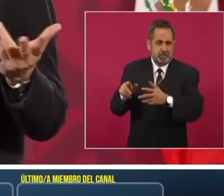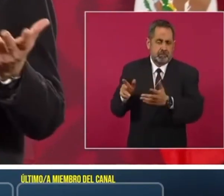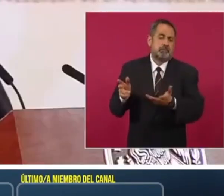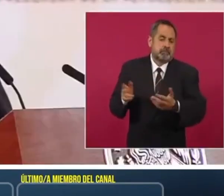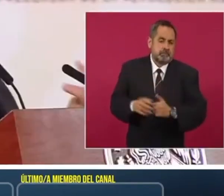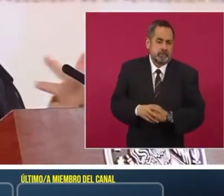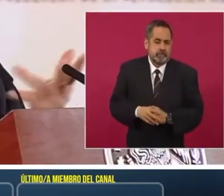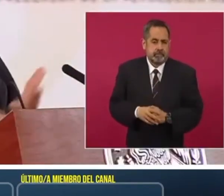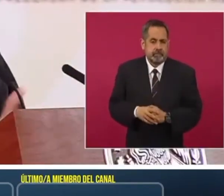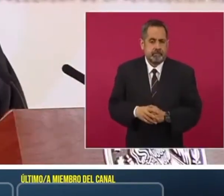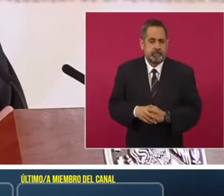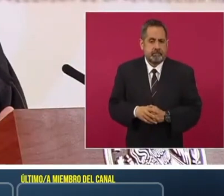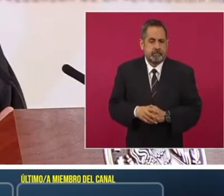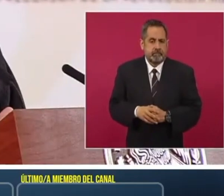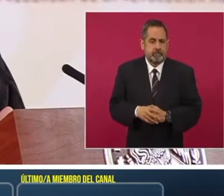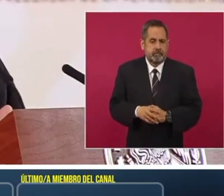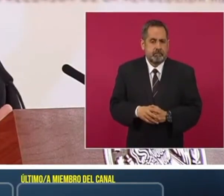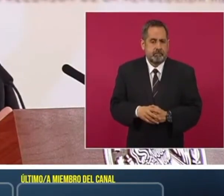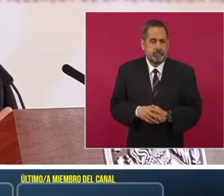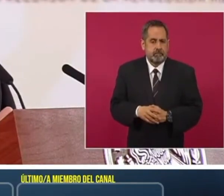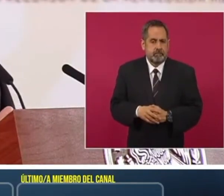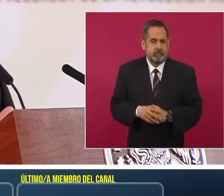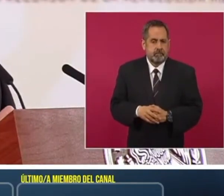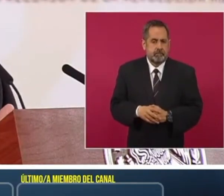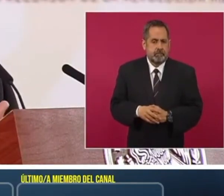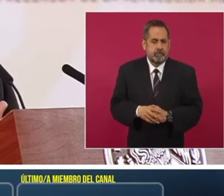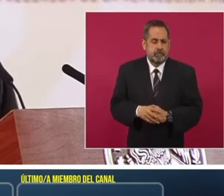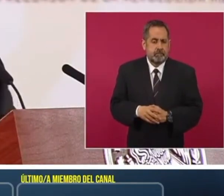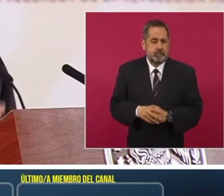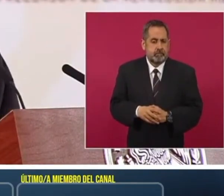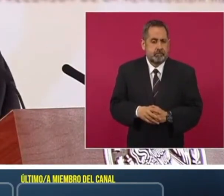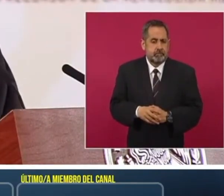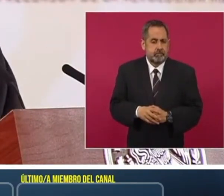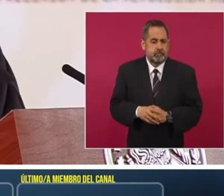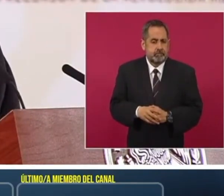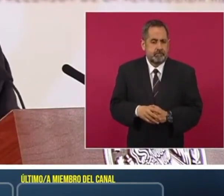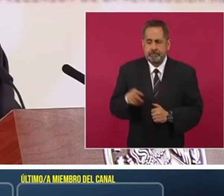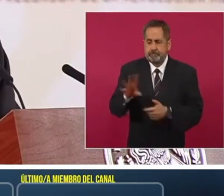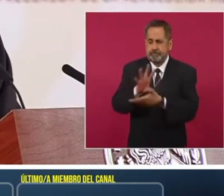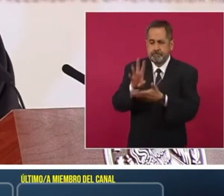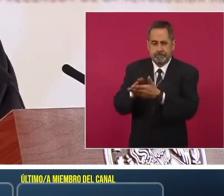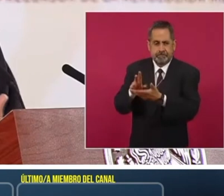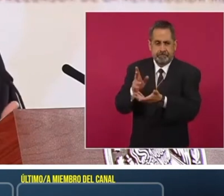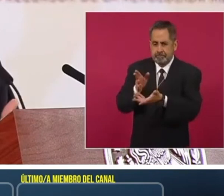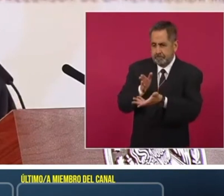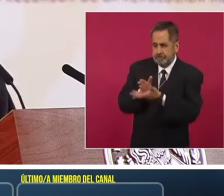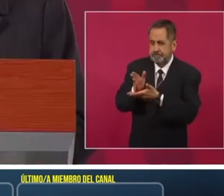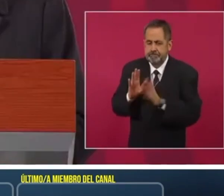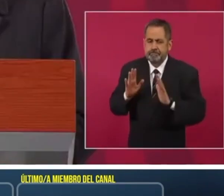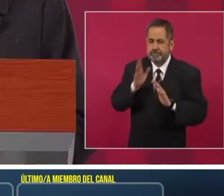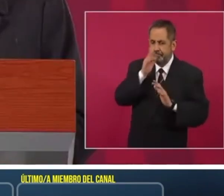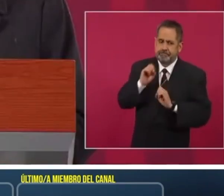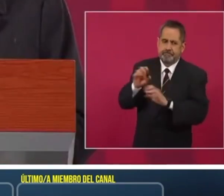está complicado meterse.